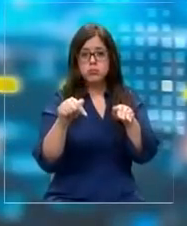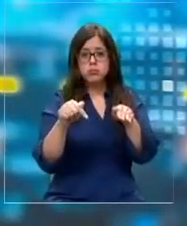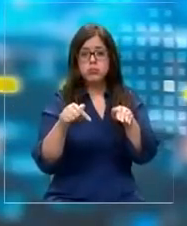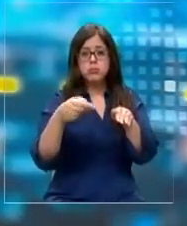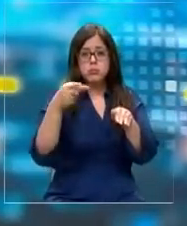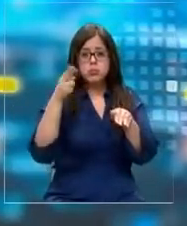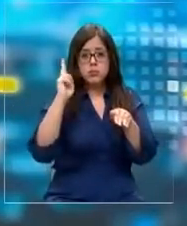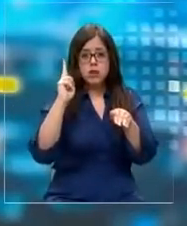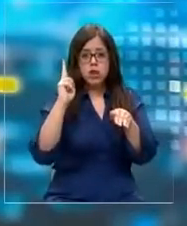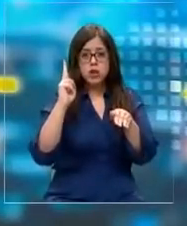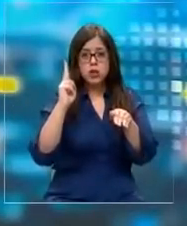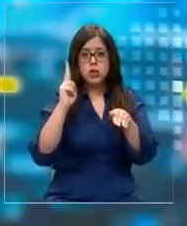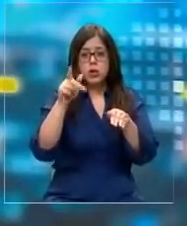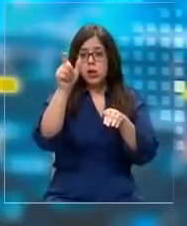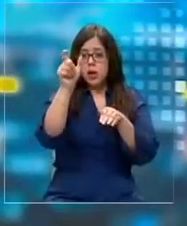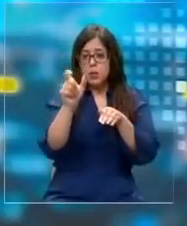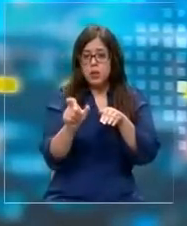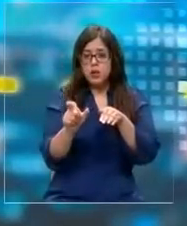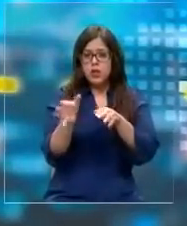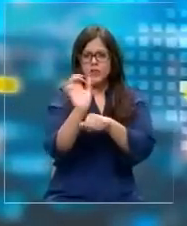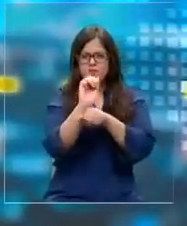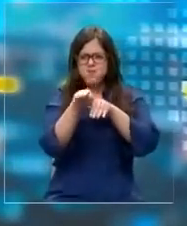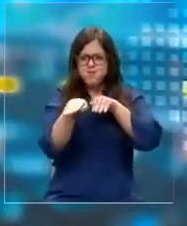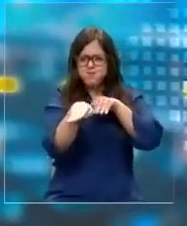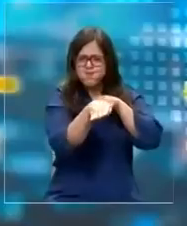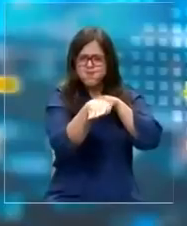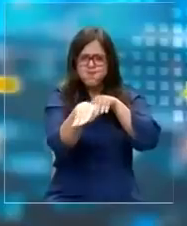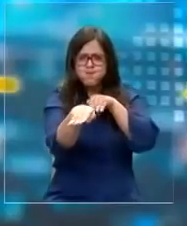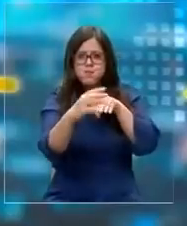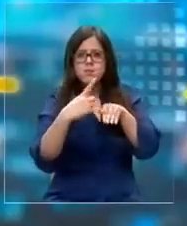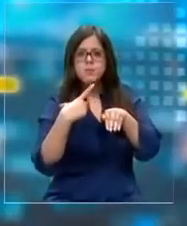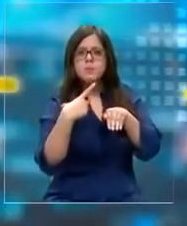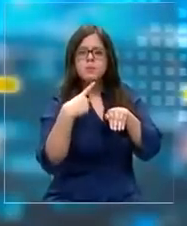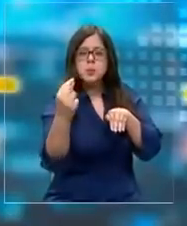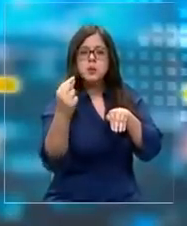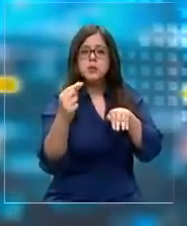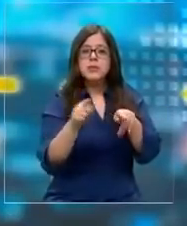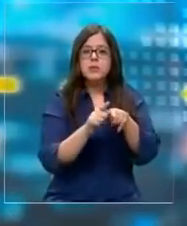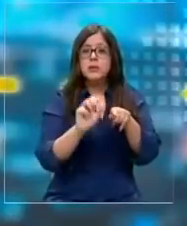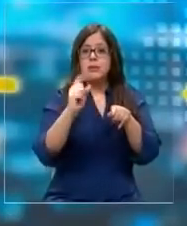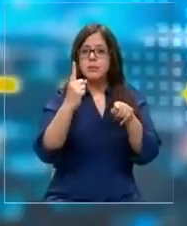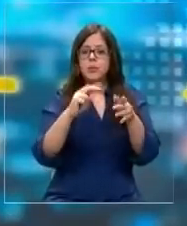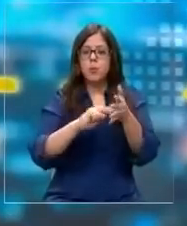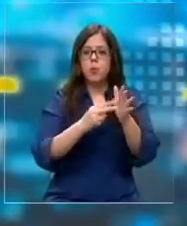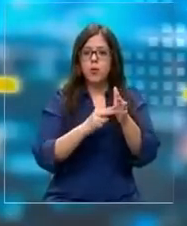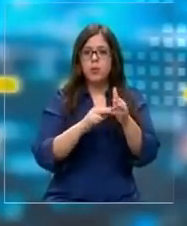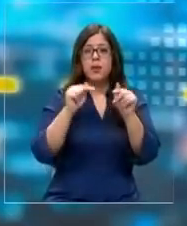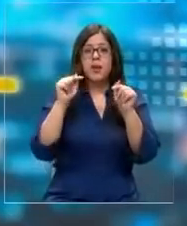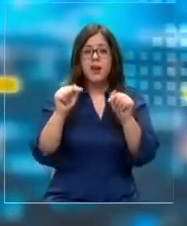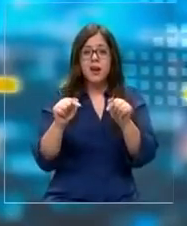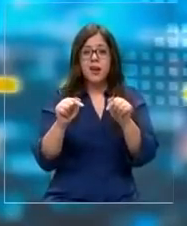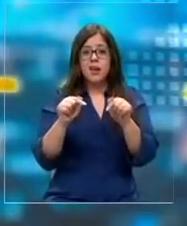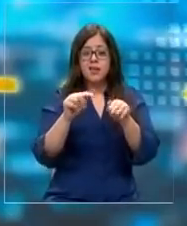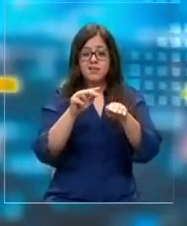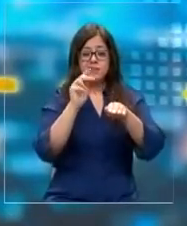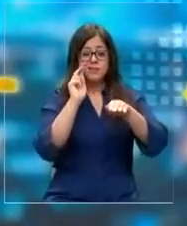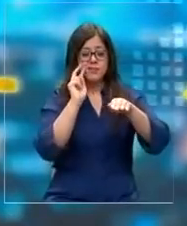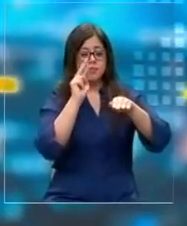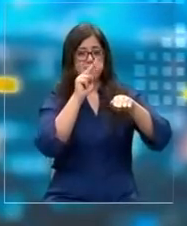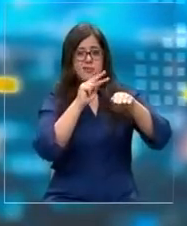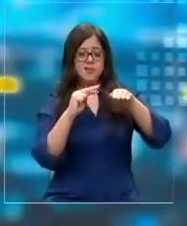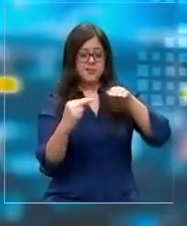Él iba siguiendo a este bus luego de que se diera la fuga después de un primer incidente. Los daños al auto, dice, son